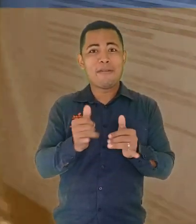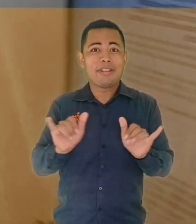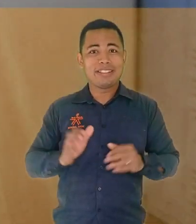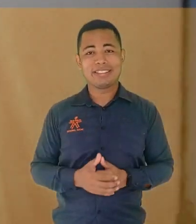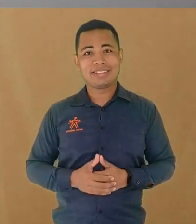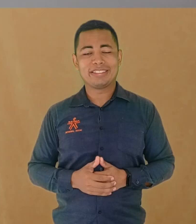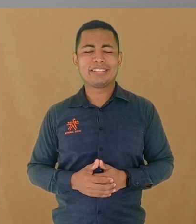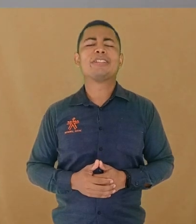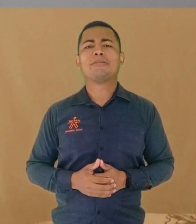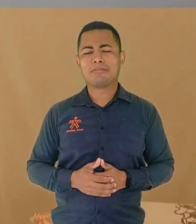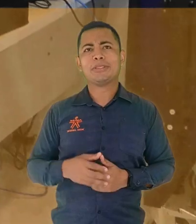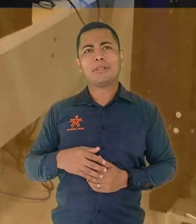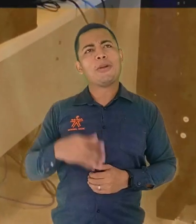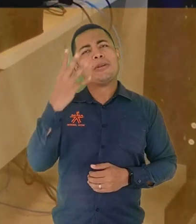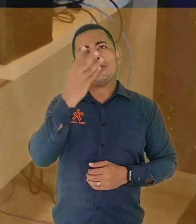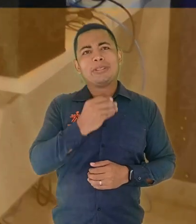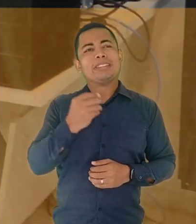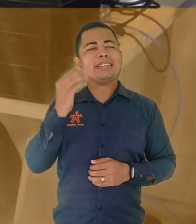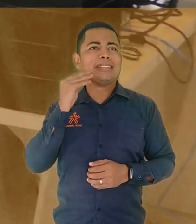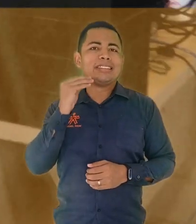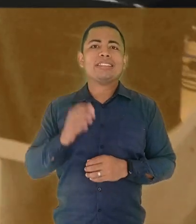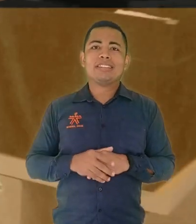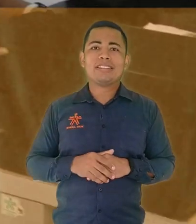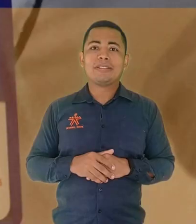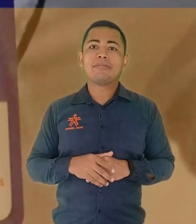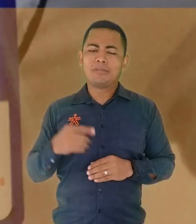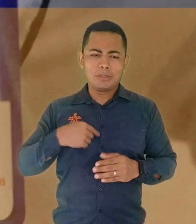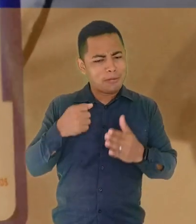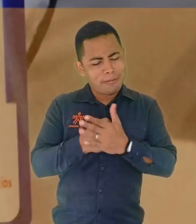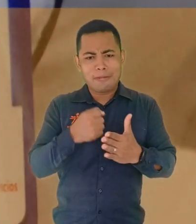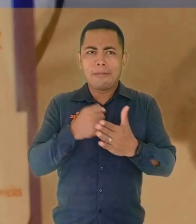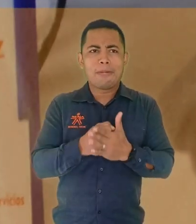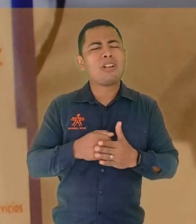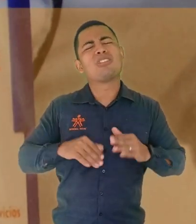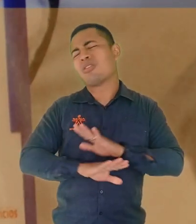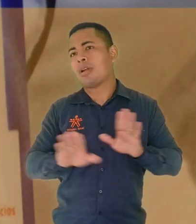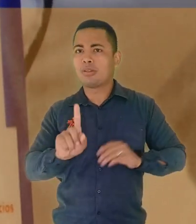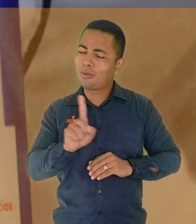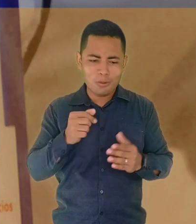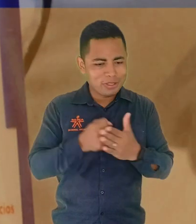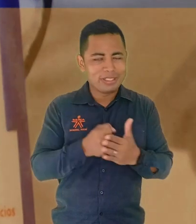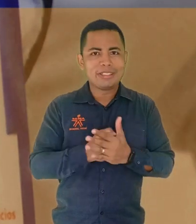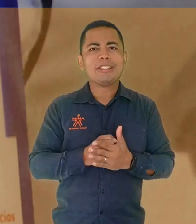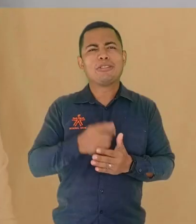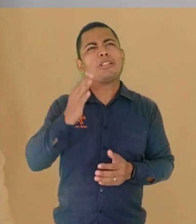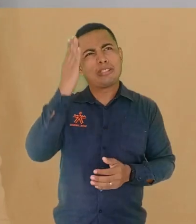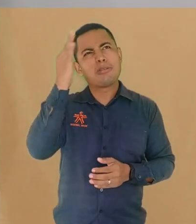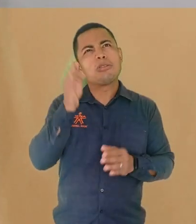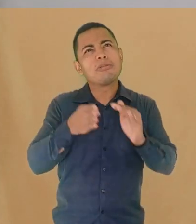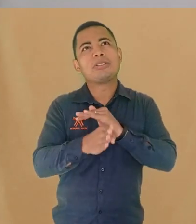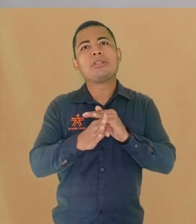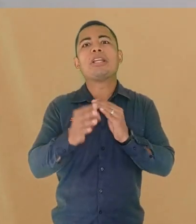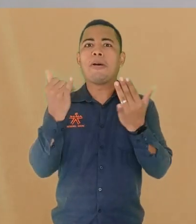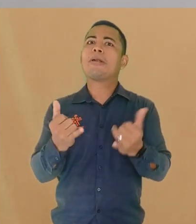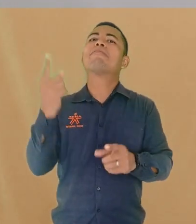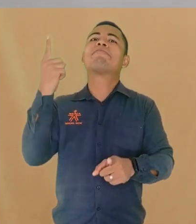sido una experiencia muy linda, nunca desistí, seguí luchando por inscribirme cada rato en el SENA. Sé que lo iba a lograr y por fin lo